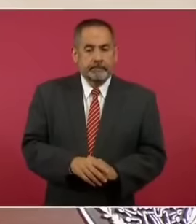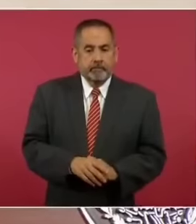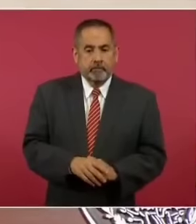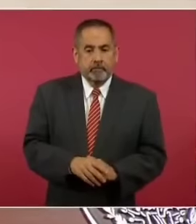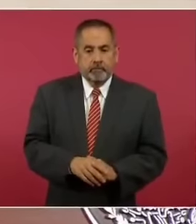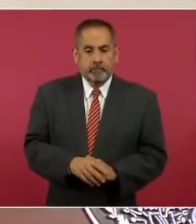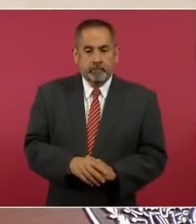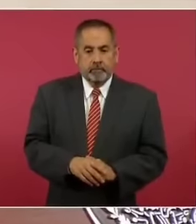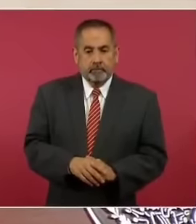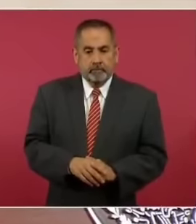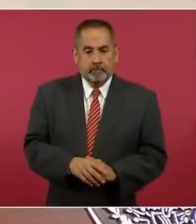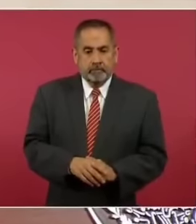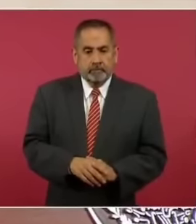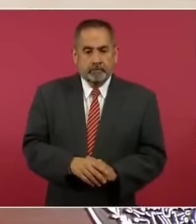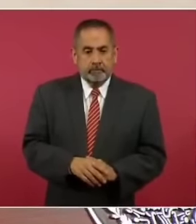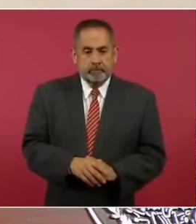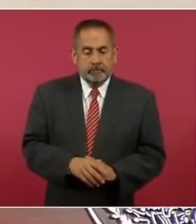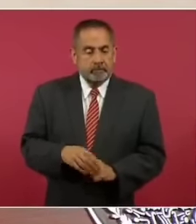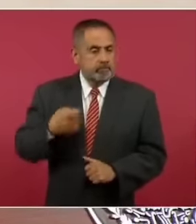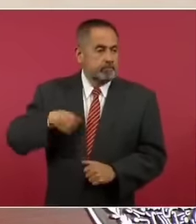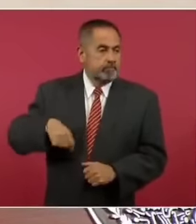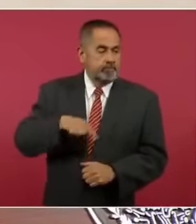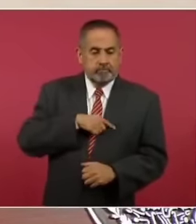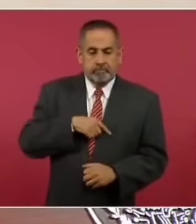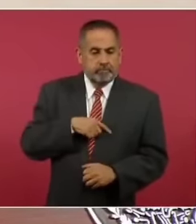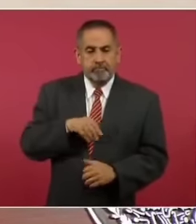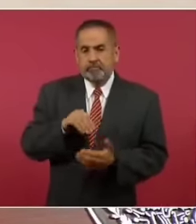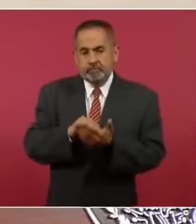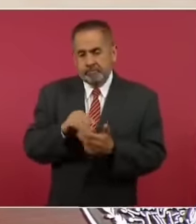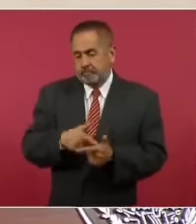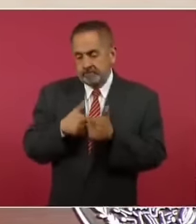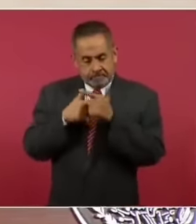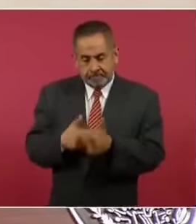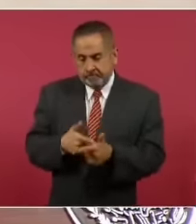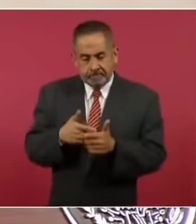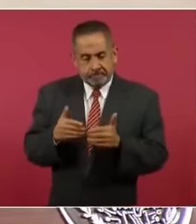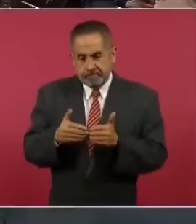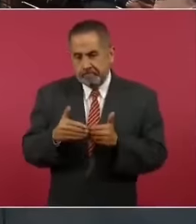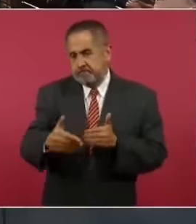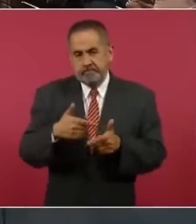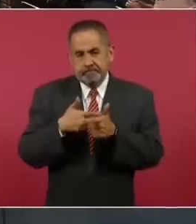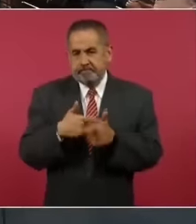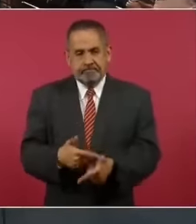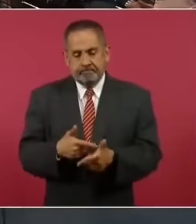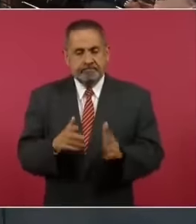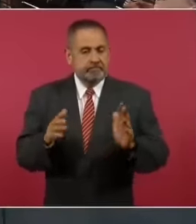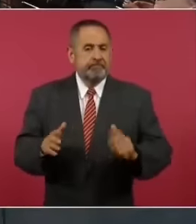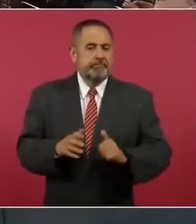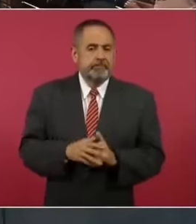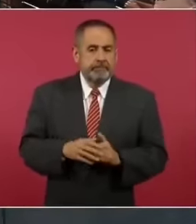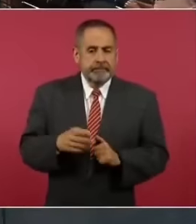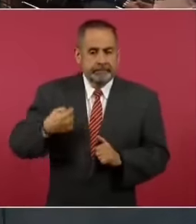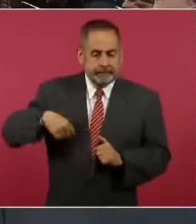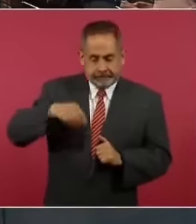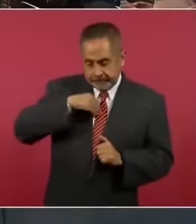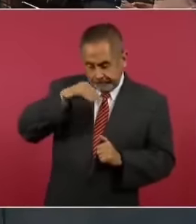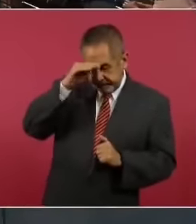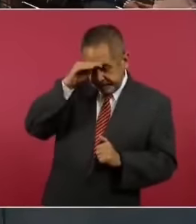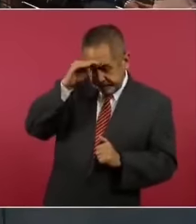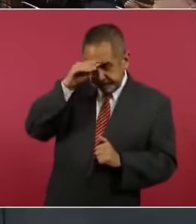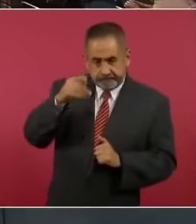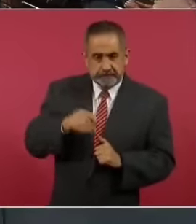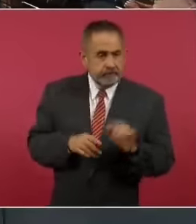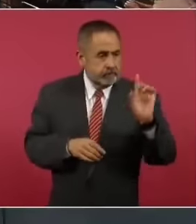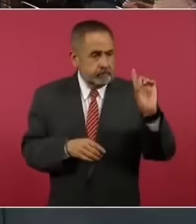vamos a seguir considerando al